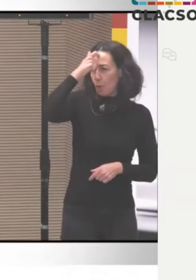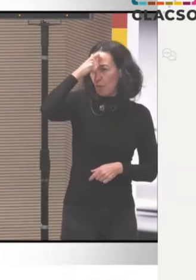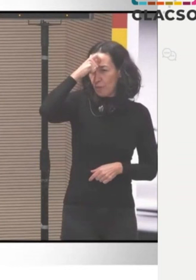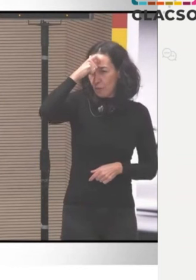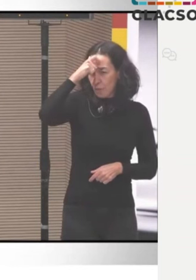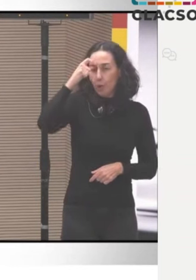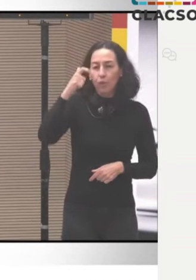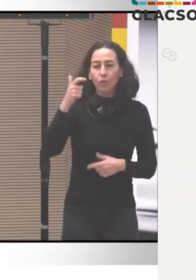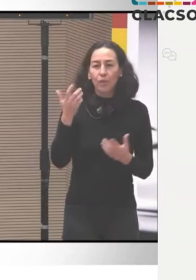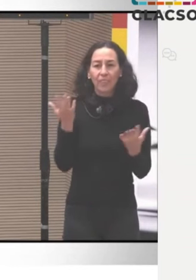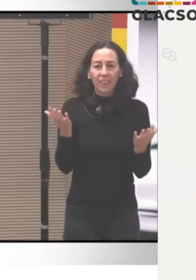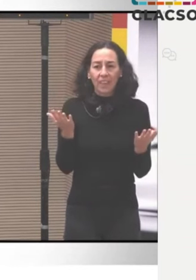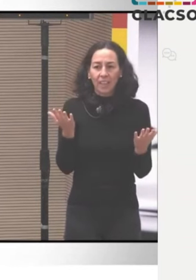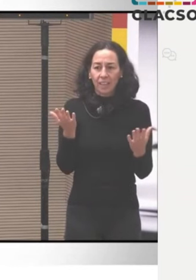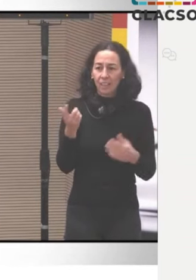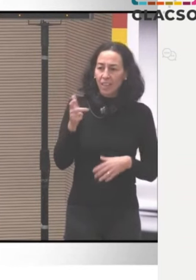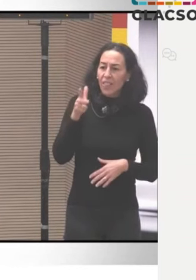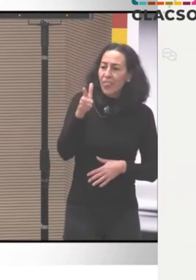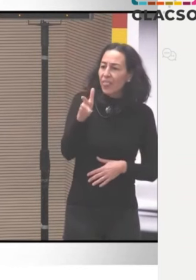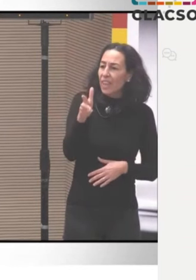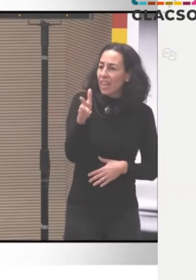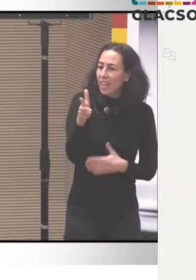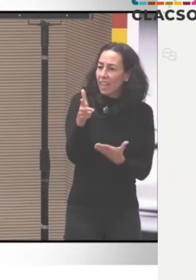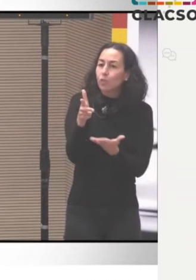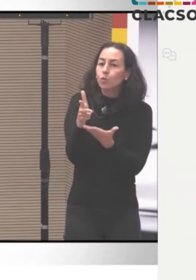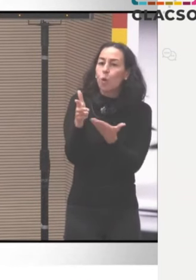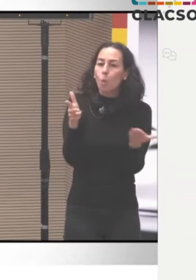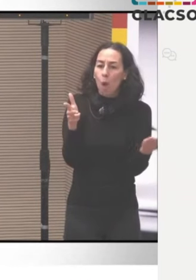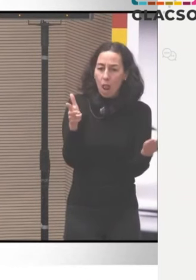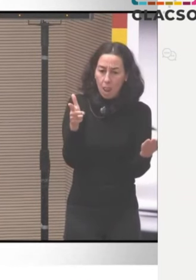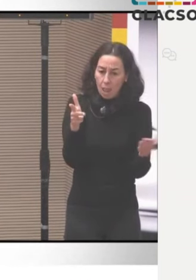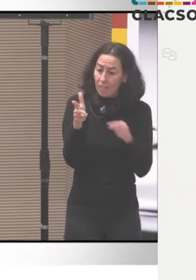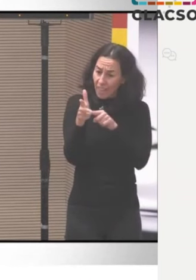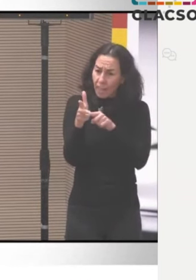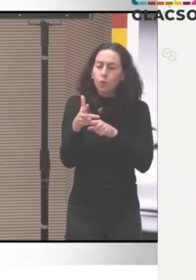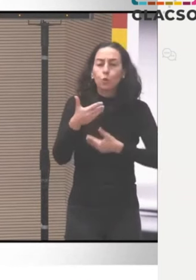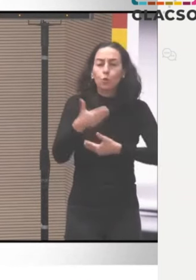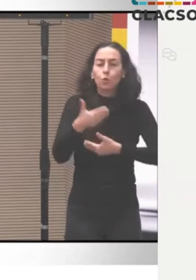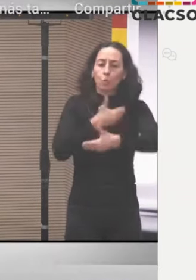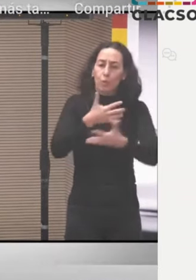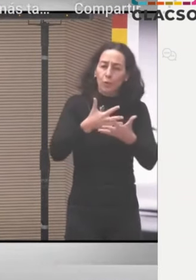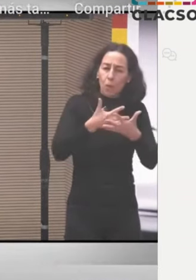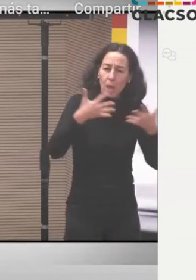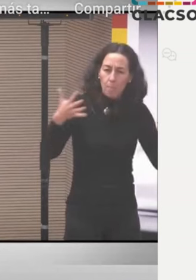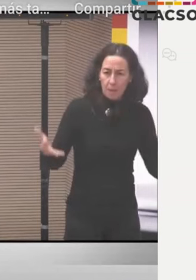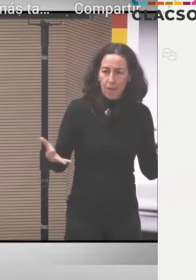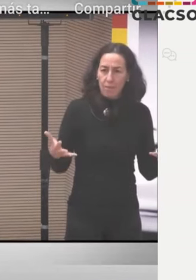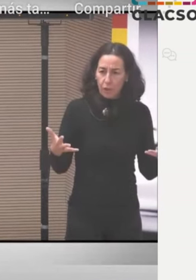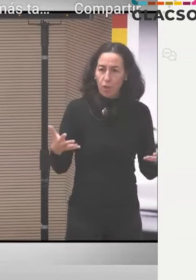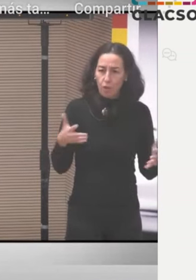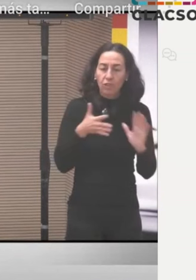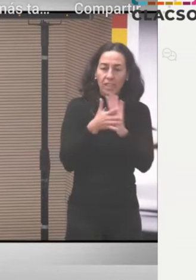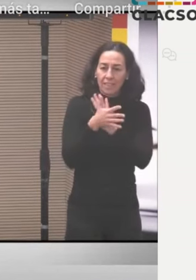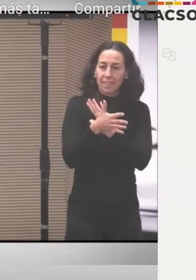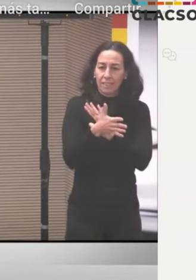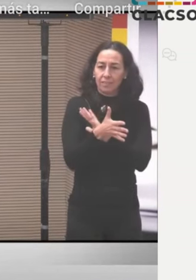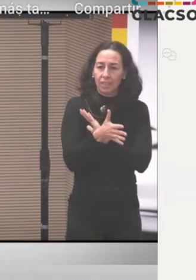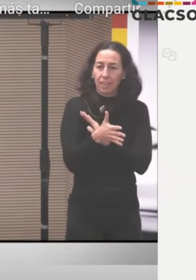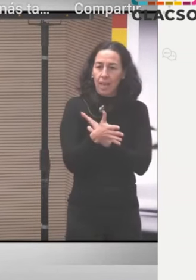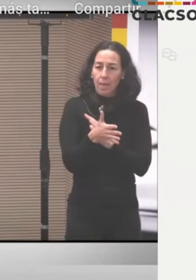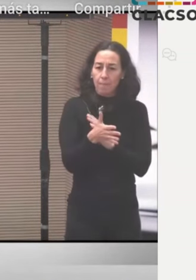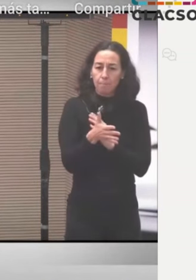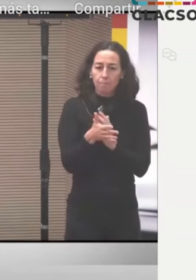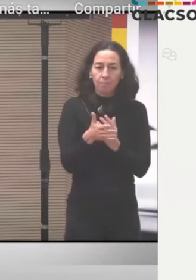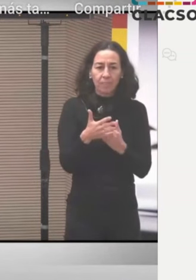de las luchas feministas cuando consideramos lo que caracteriza también la exclusión y la